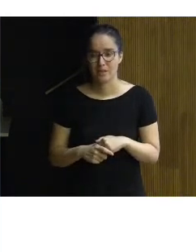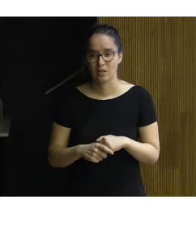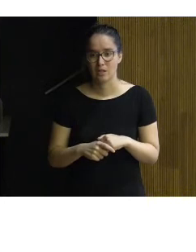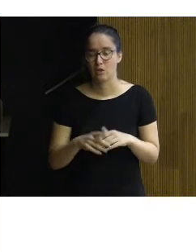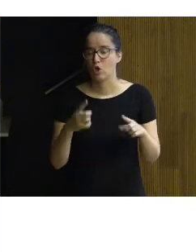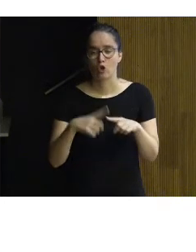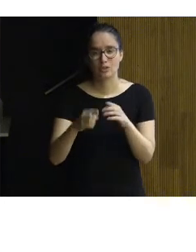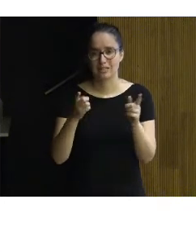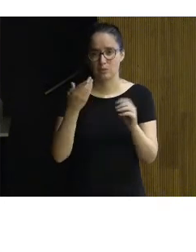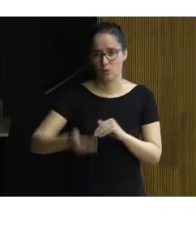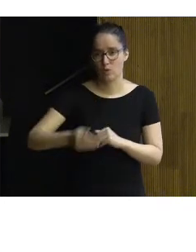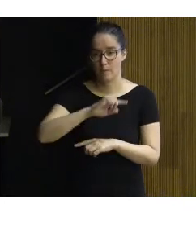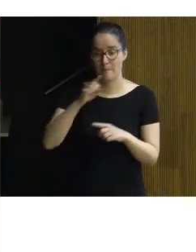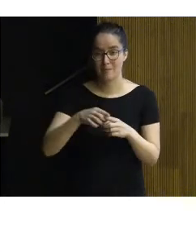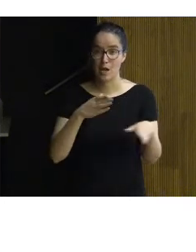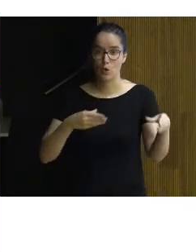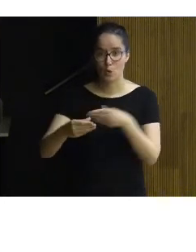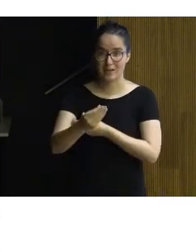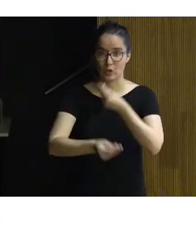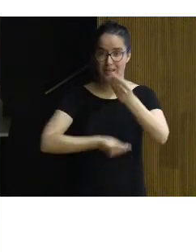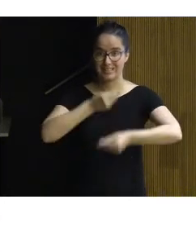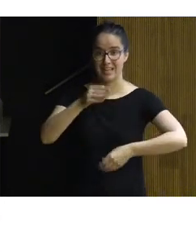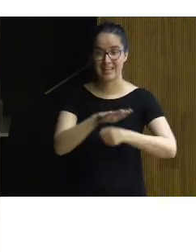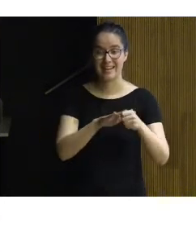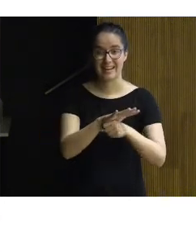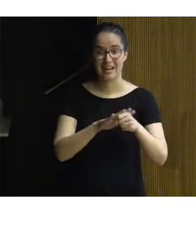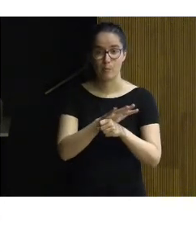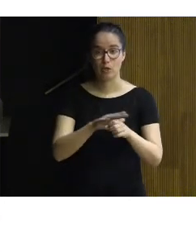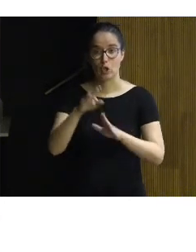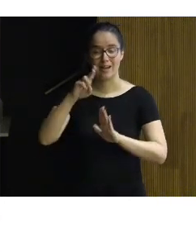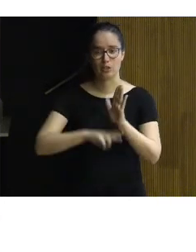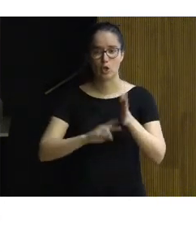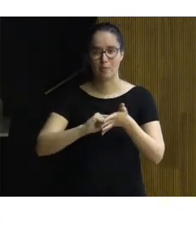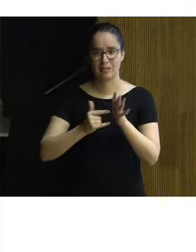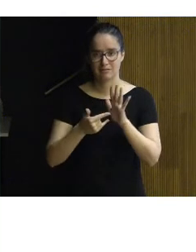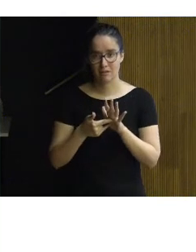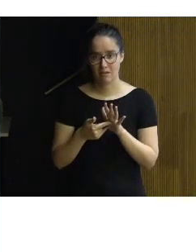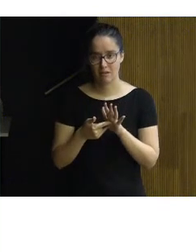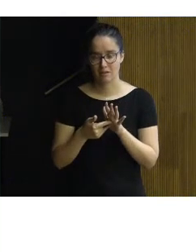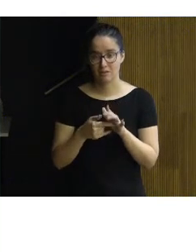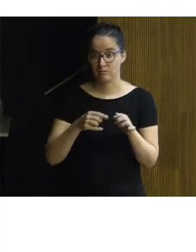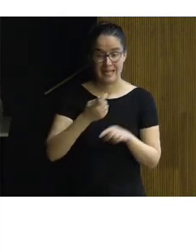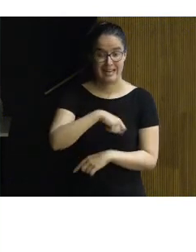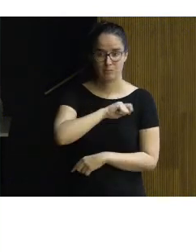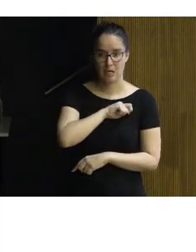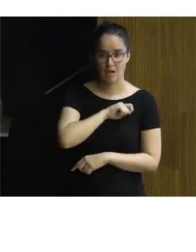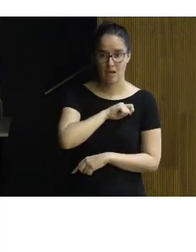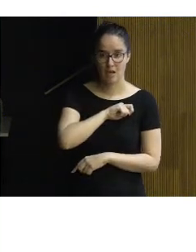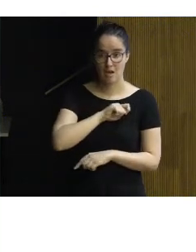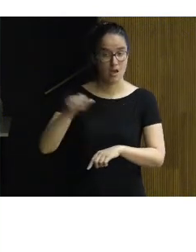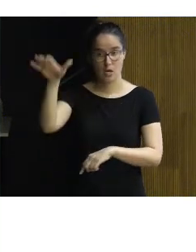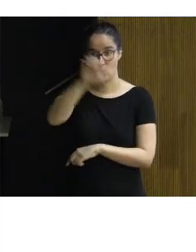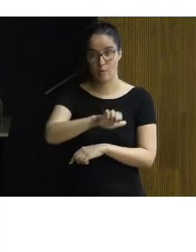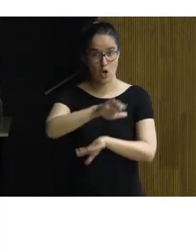Cosas muy relevantes. Es el primer documento que se hace en el ámbito de las normas técnicas tanto a nivel nacional como